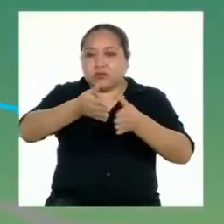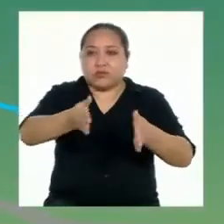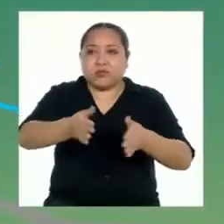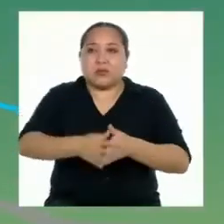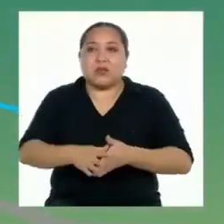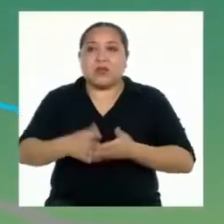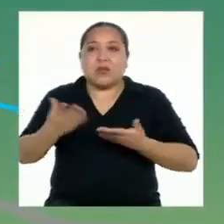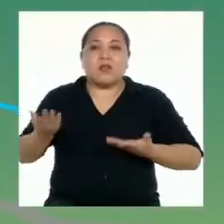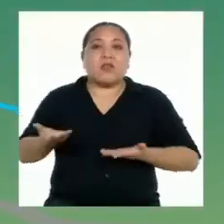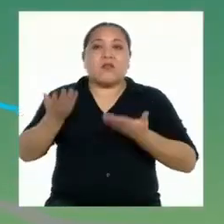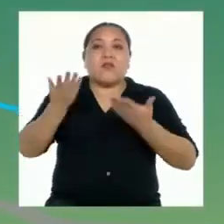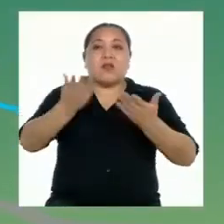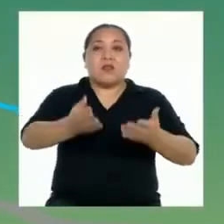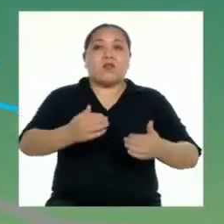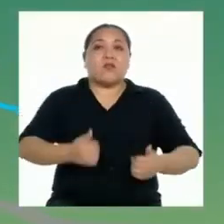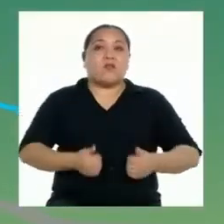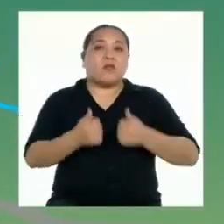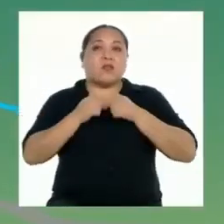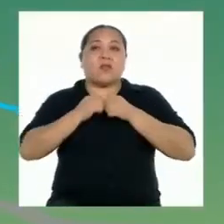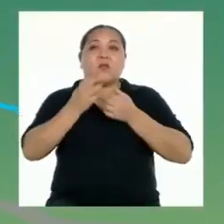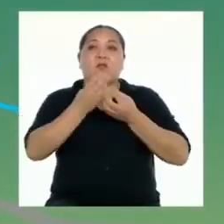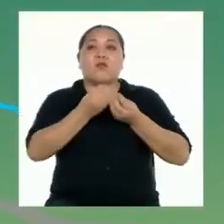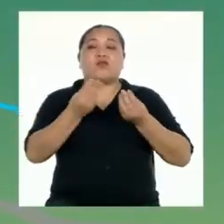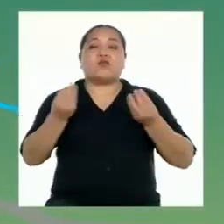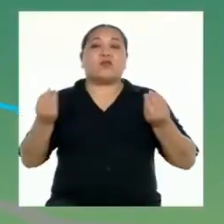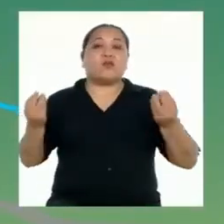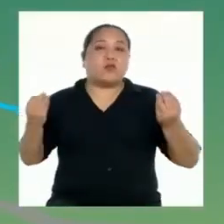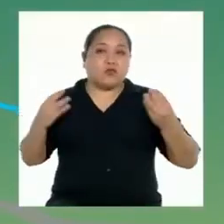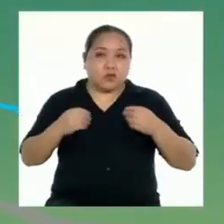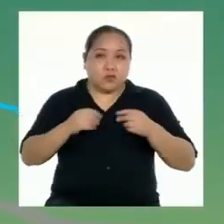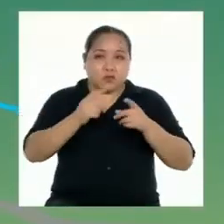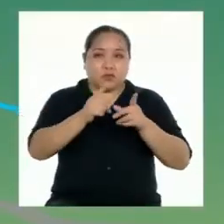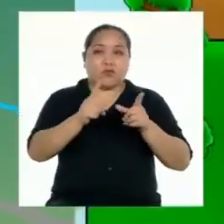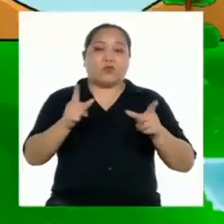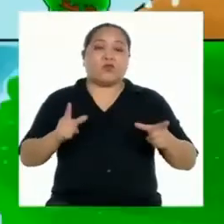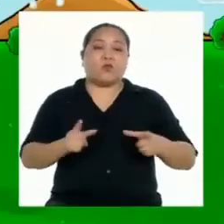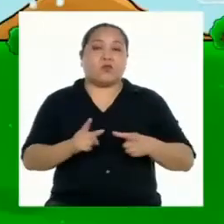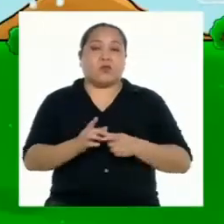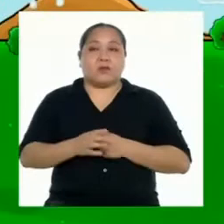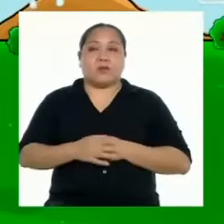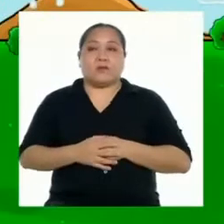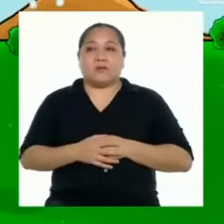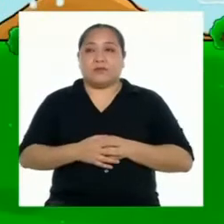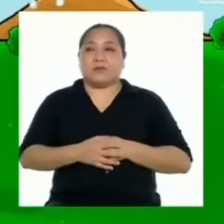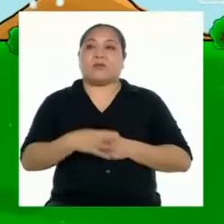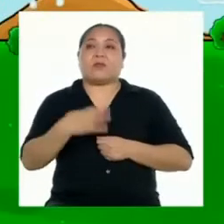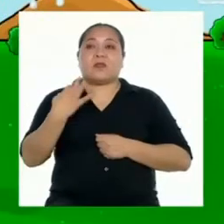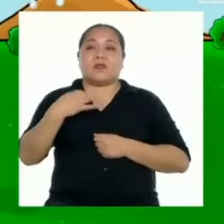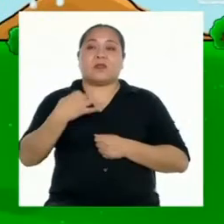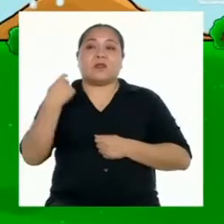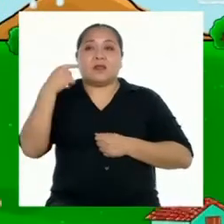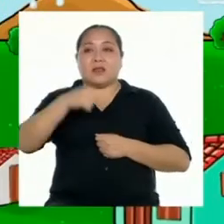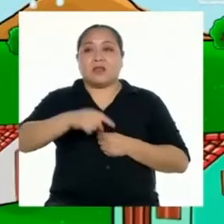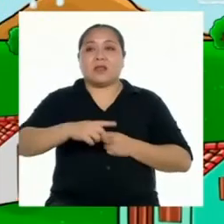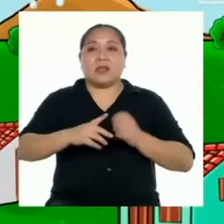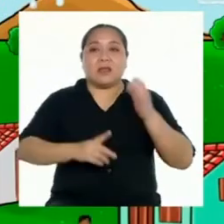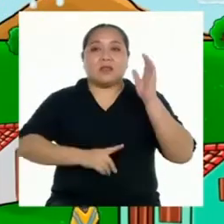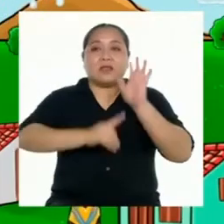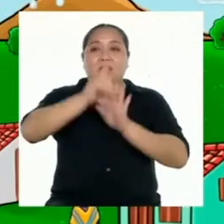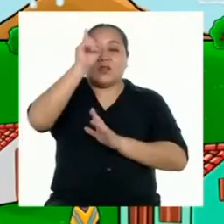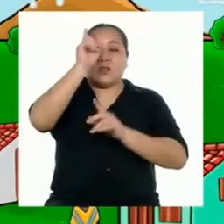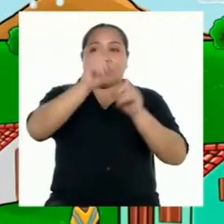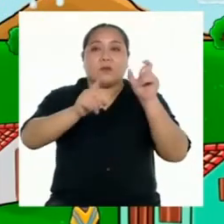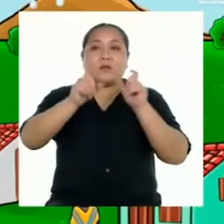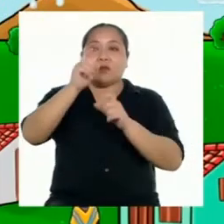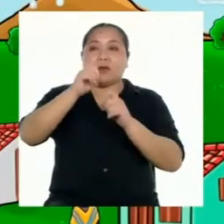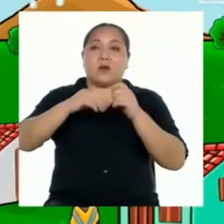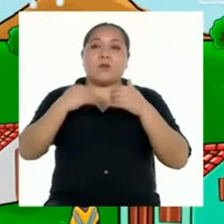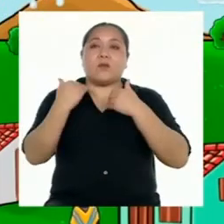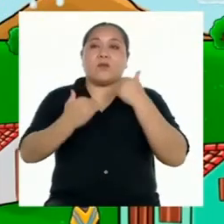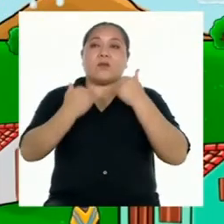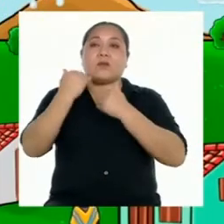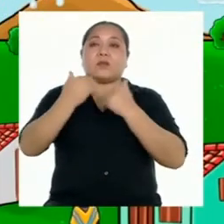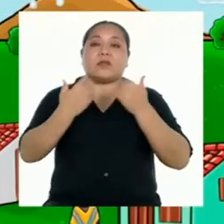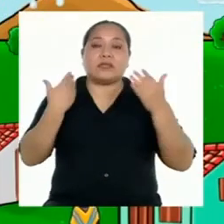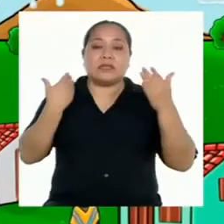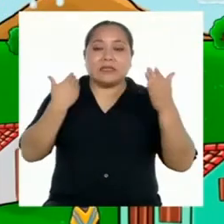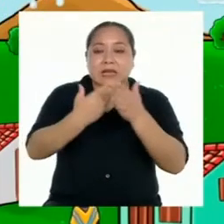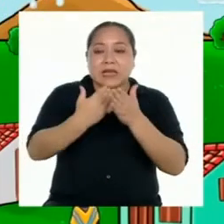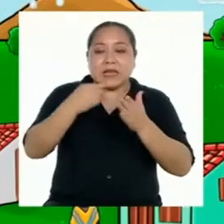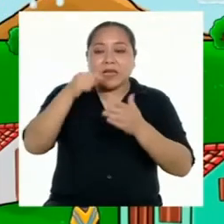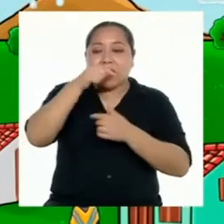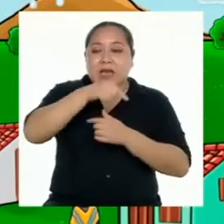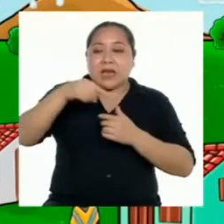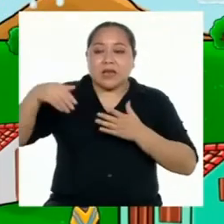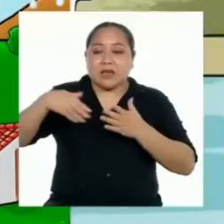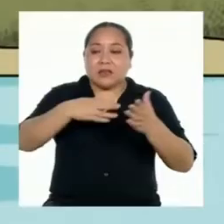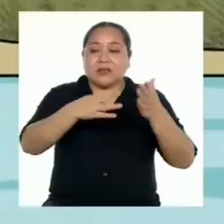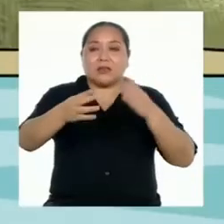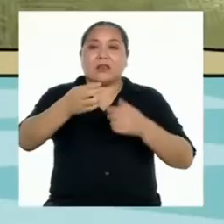llevando vida a muchos, muchos, muchos lugares. Desde siempre, el desarrollo humano ha prosperado en función de la cercanía a las